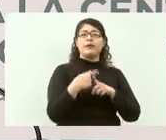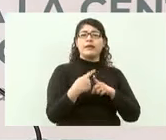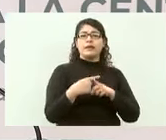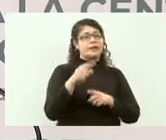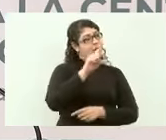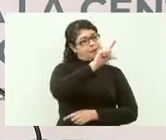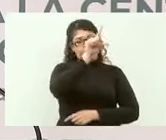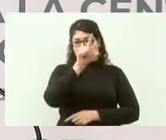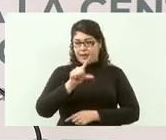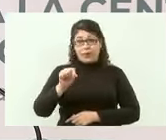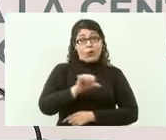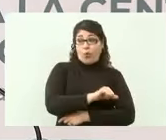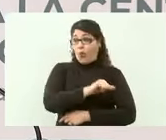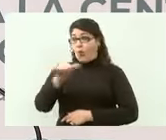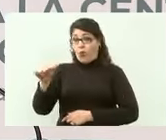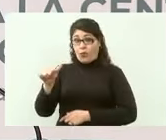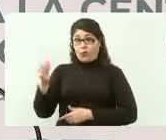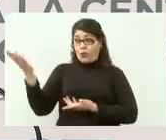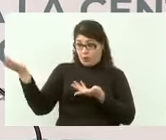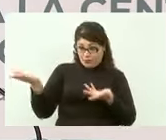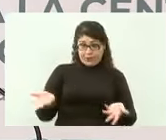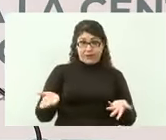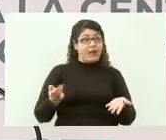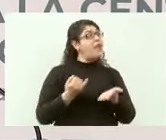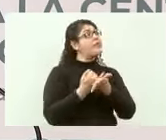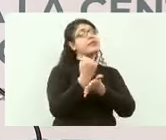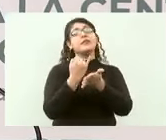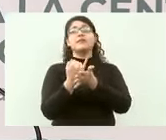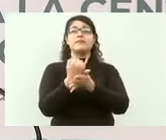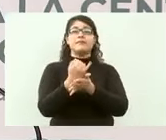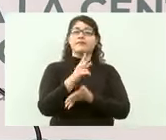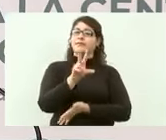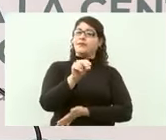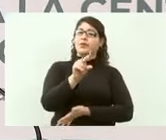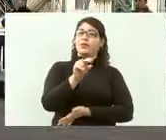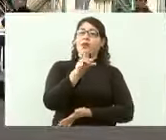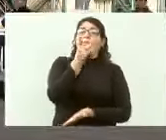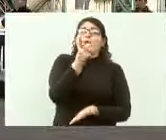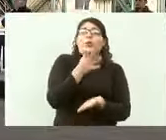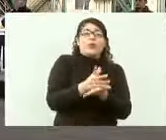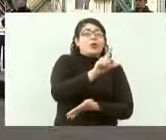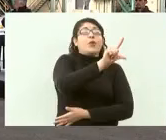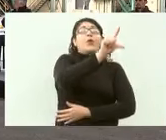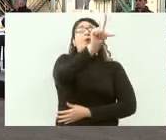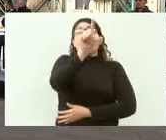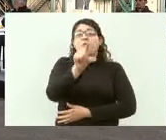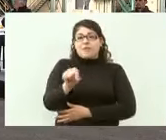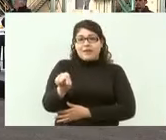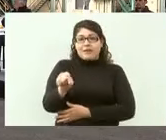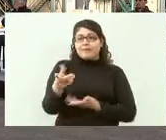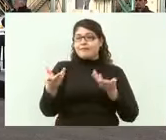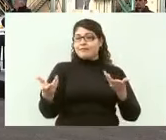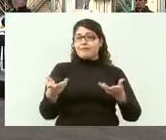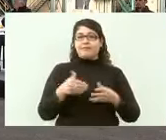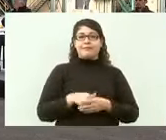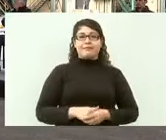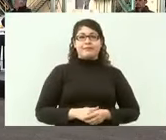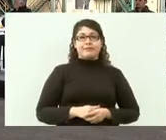no es propiedad particular.